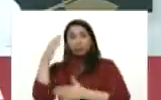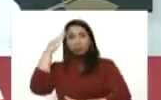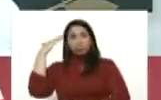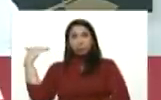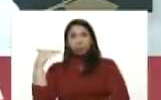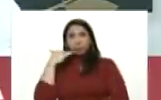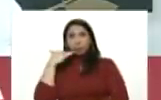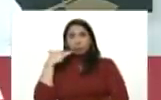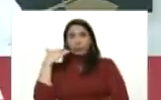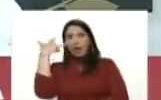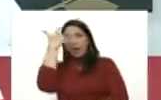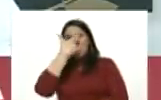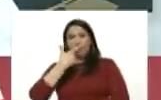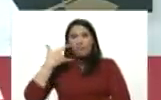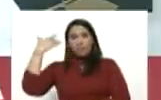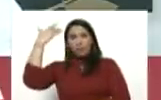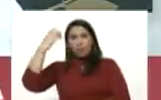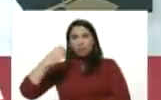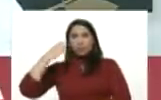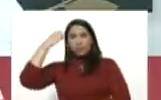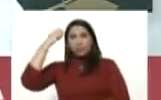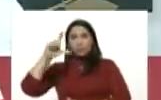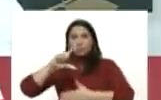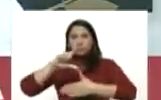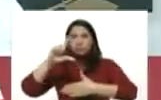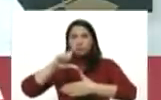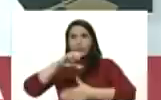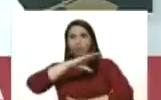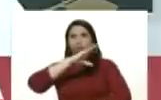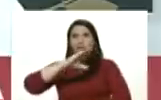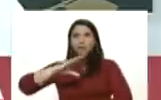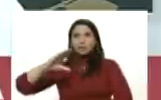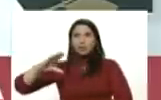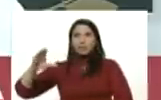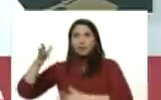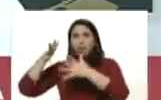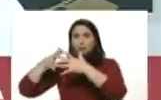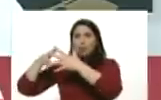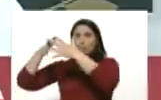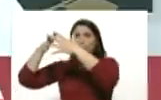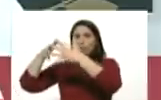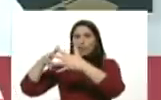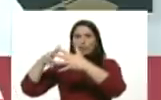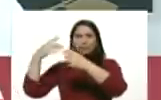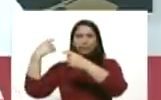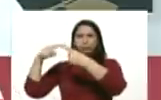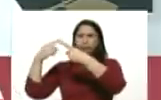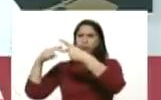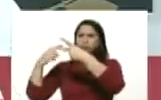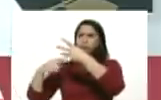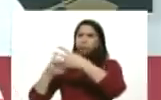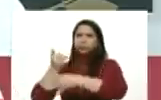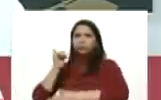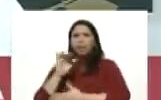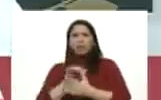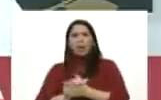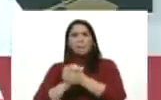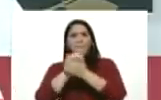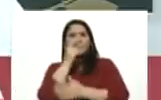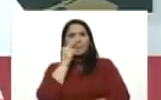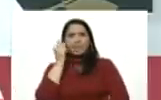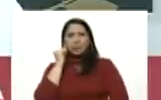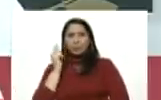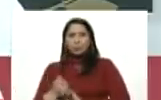Europa América Latina el Caribe los Estados Unidos en todos lados hay un amigo hay una amiga